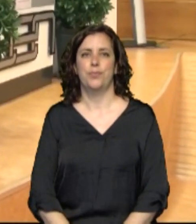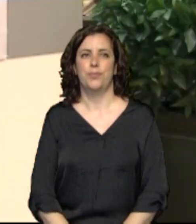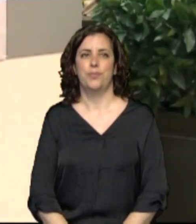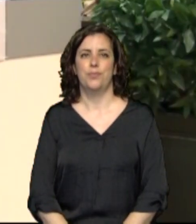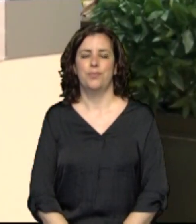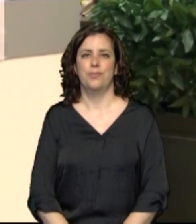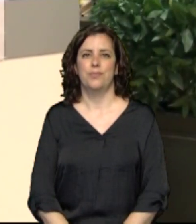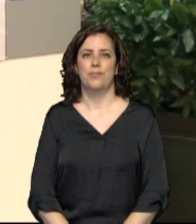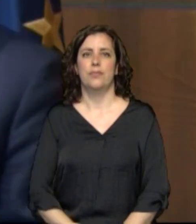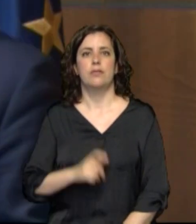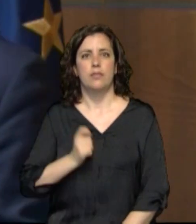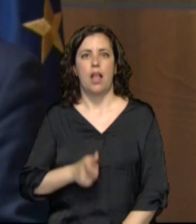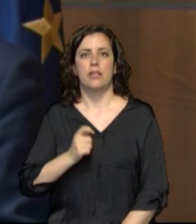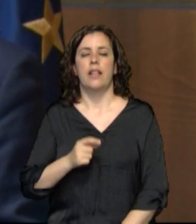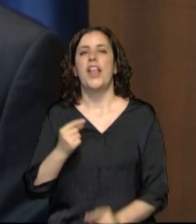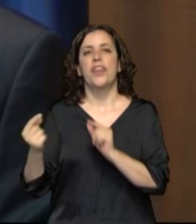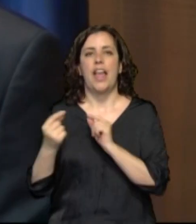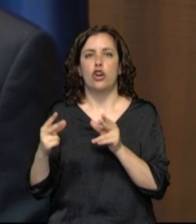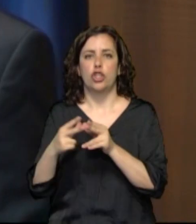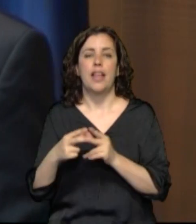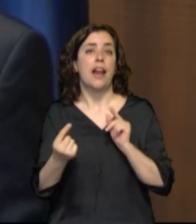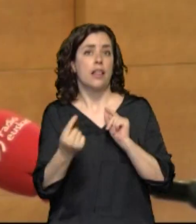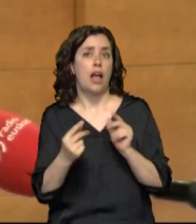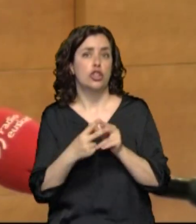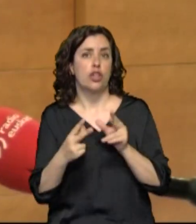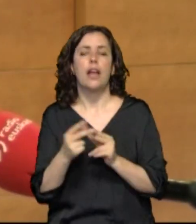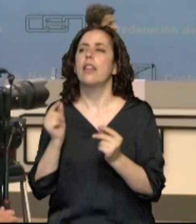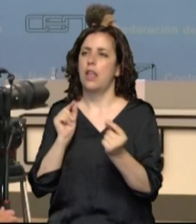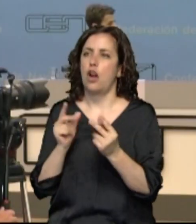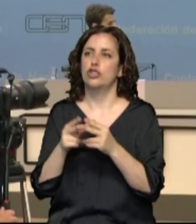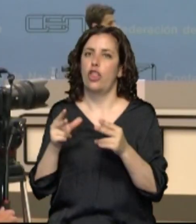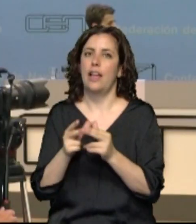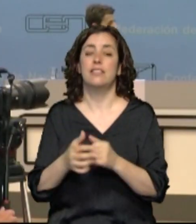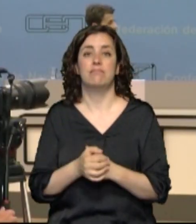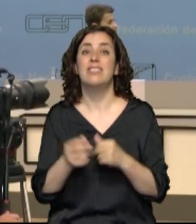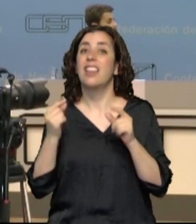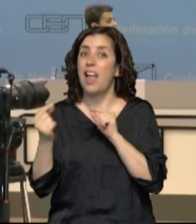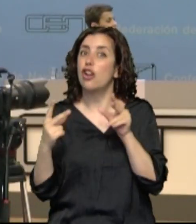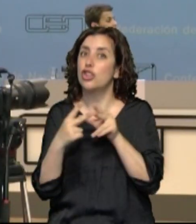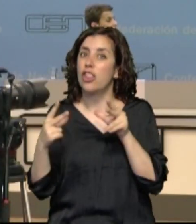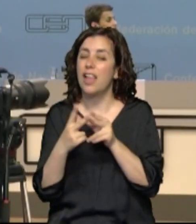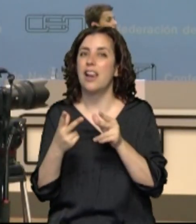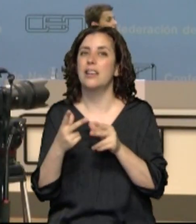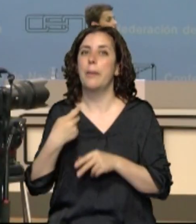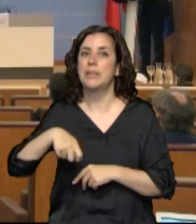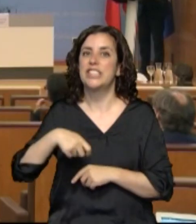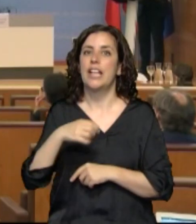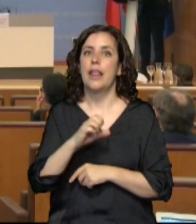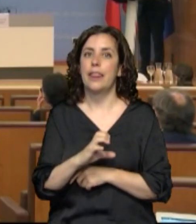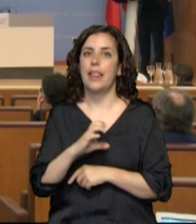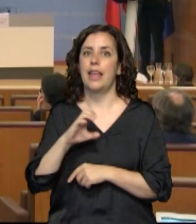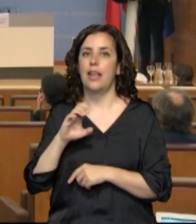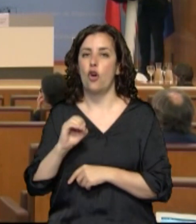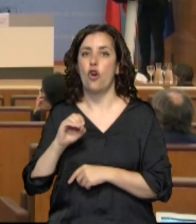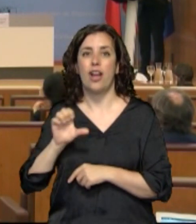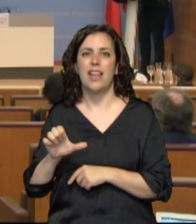Es lo más escuchado. El diálogo social. El diálogo social. Un diálogo social que el presidente de la COE rompió tras el pacto